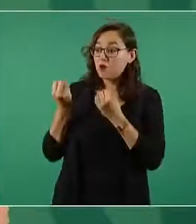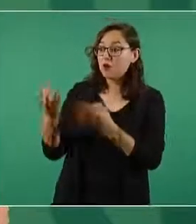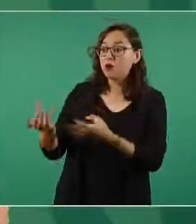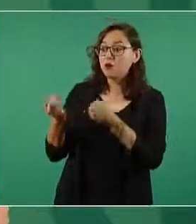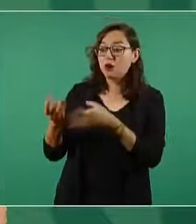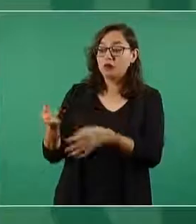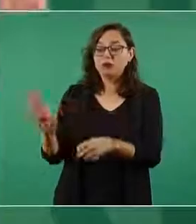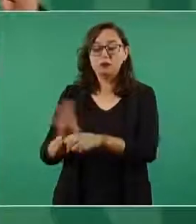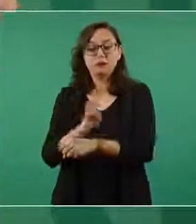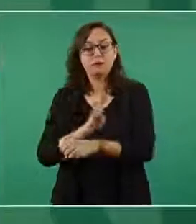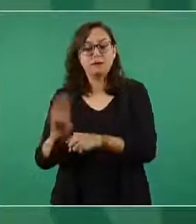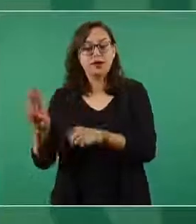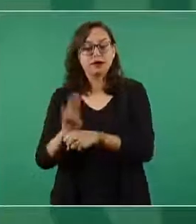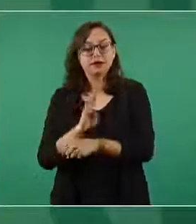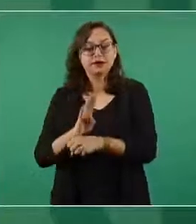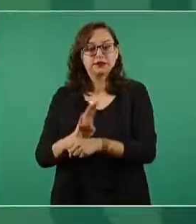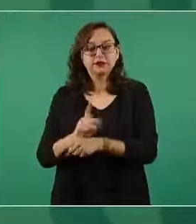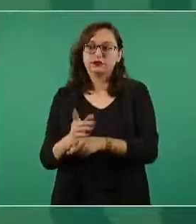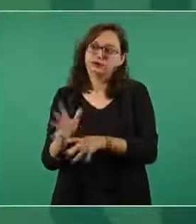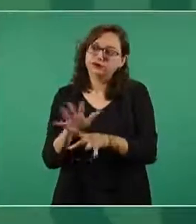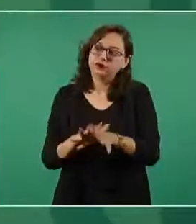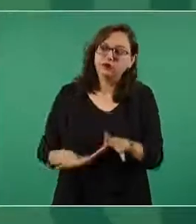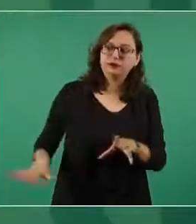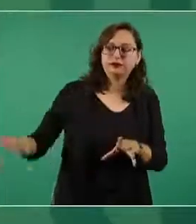Son los que más